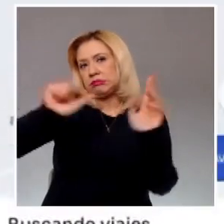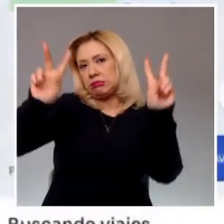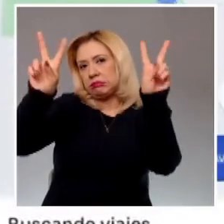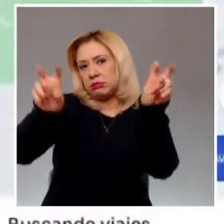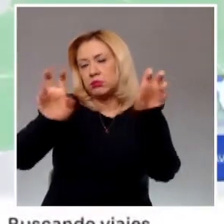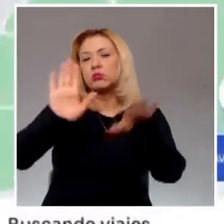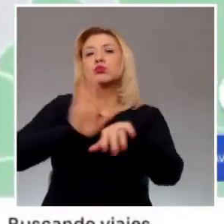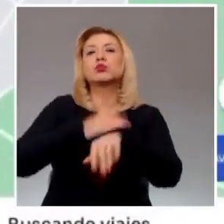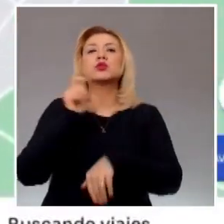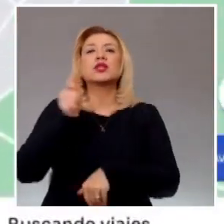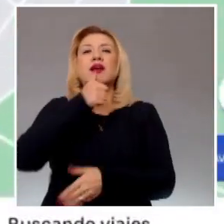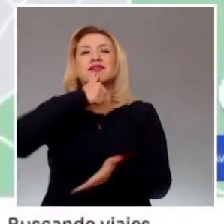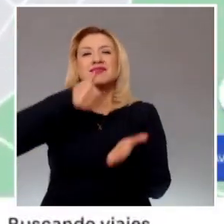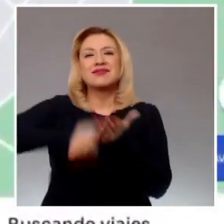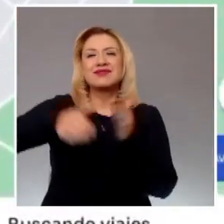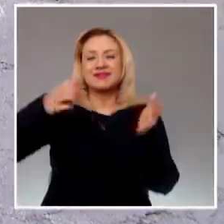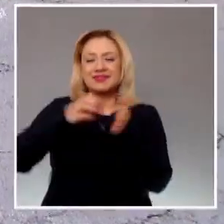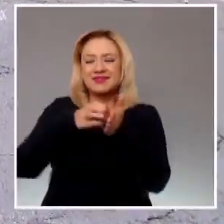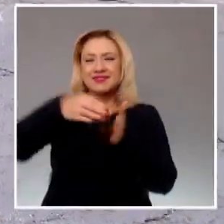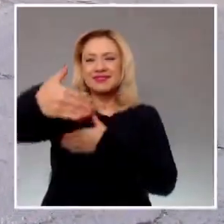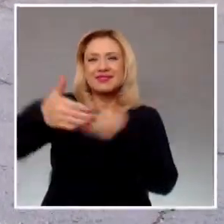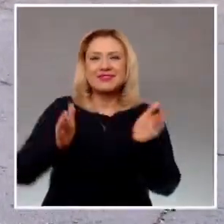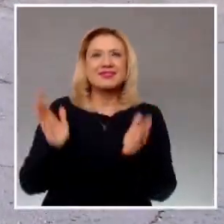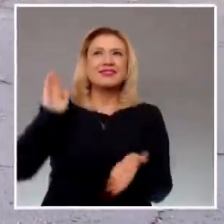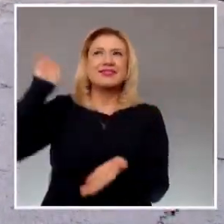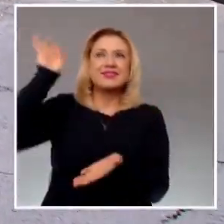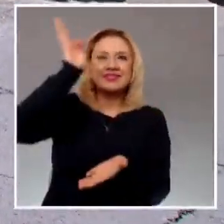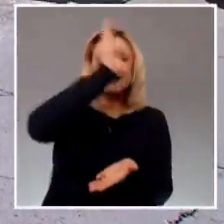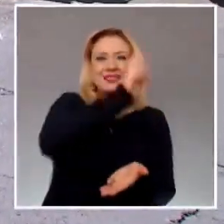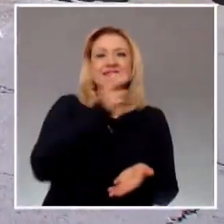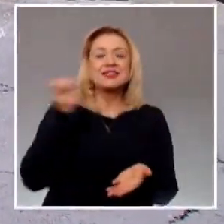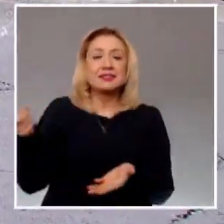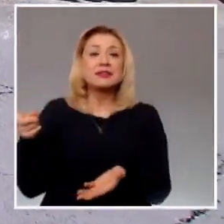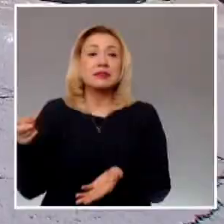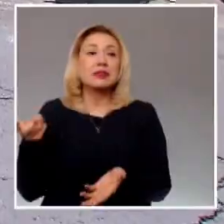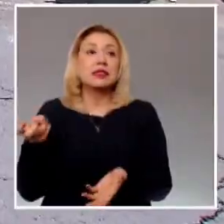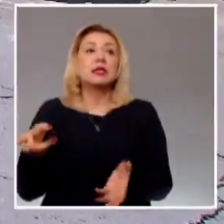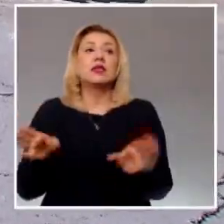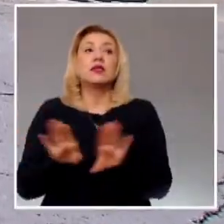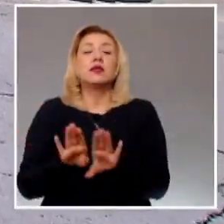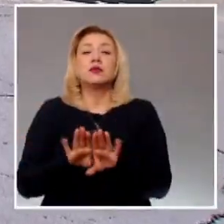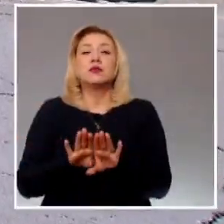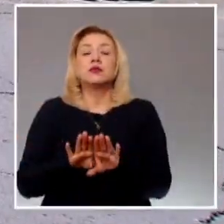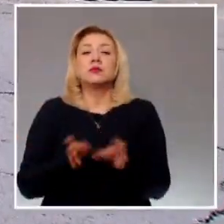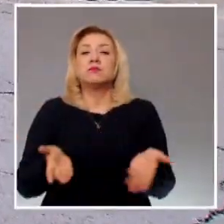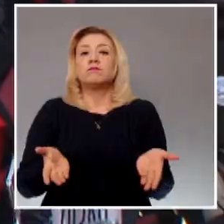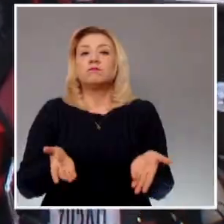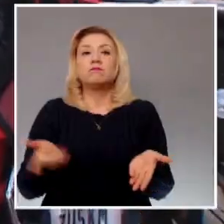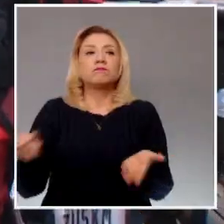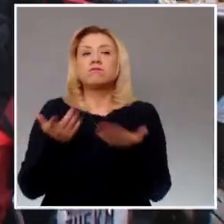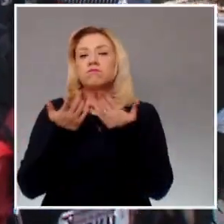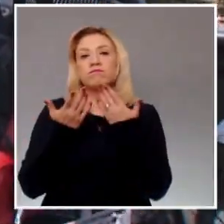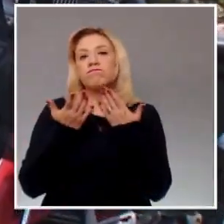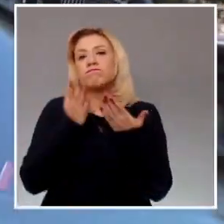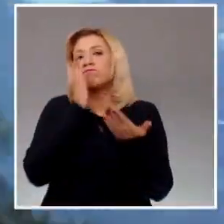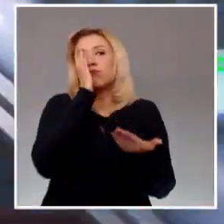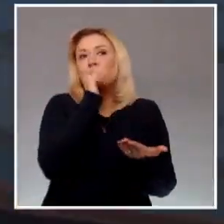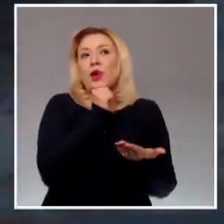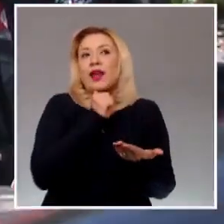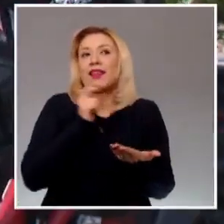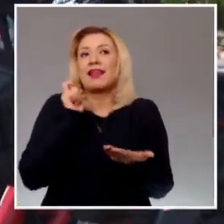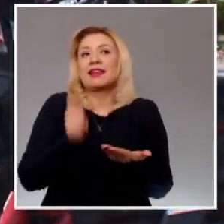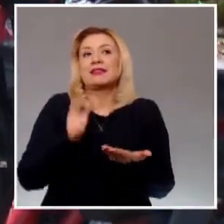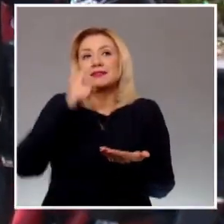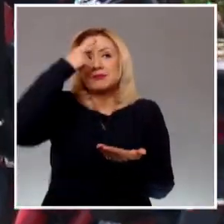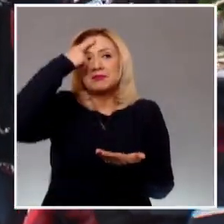mensajería ni en los repartidores que entregan dichos productos, de ahí que no cuentan con interés jurídico ni legítimo se indica para